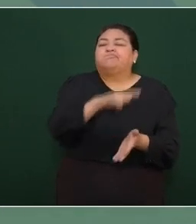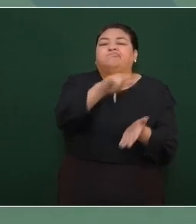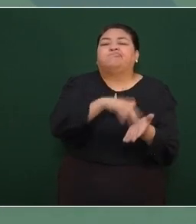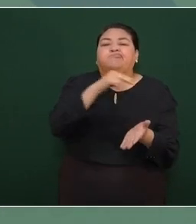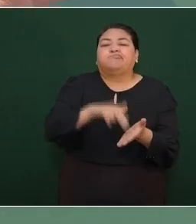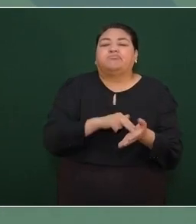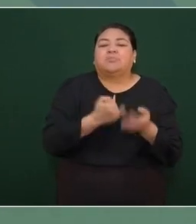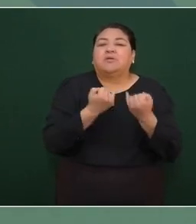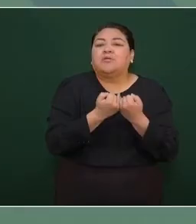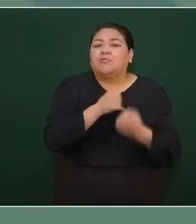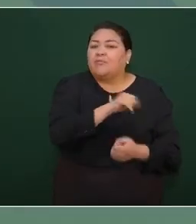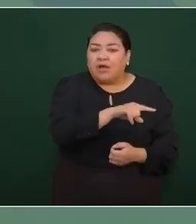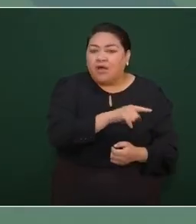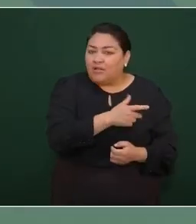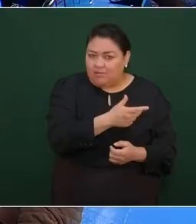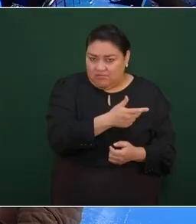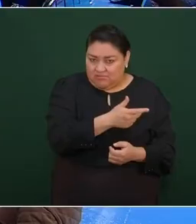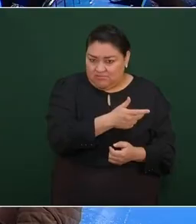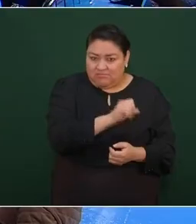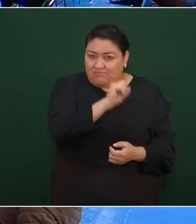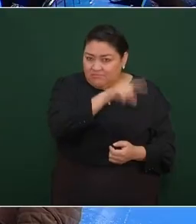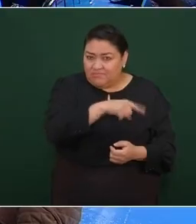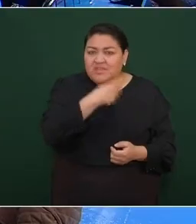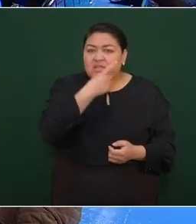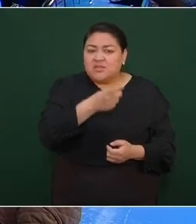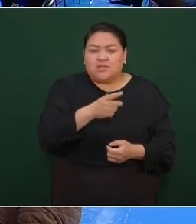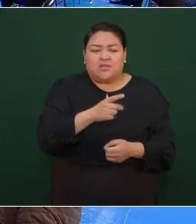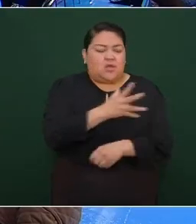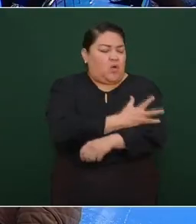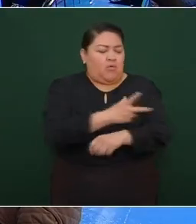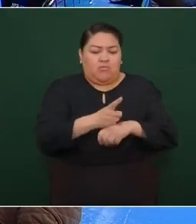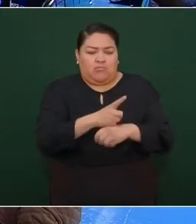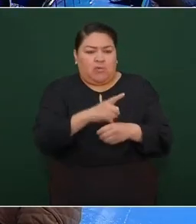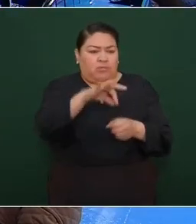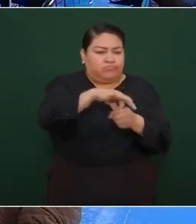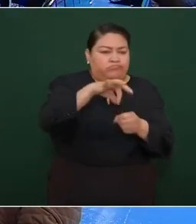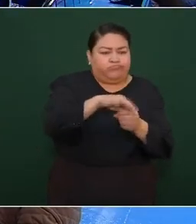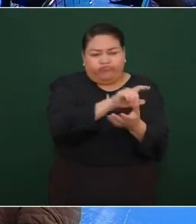de que la elección había sido limpia